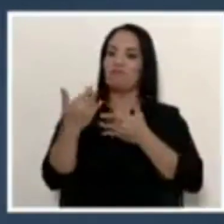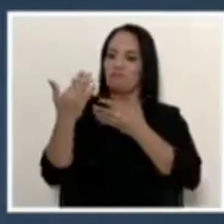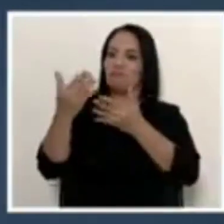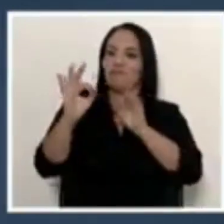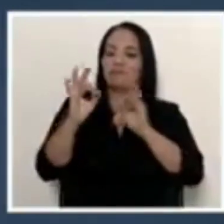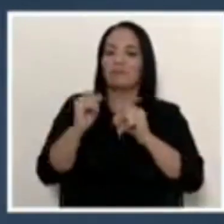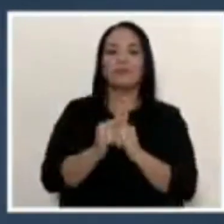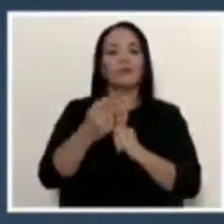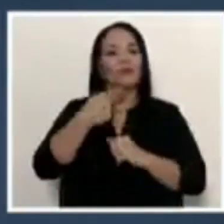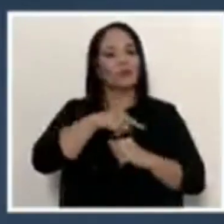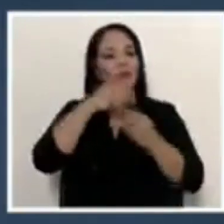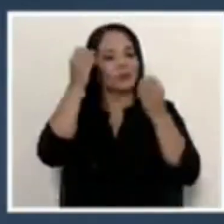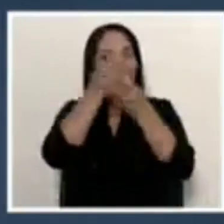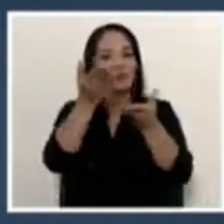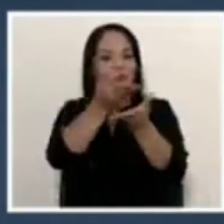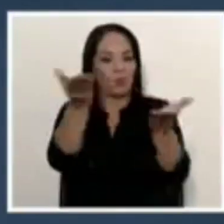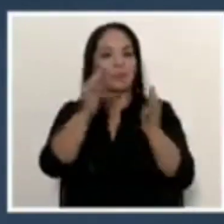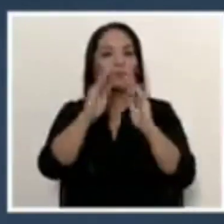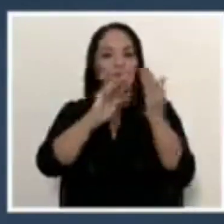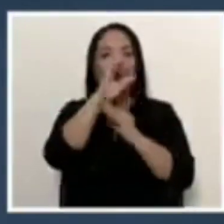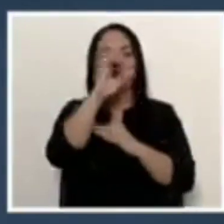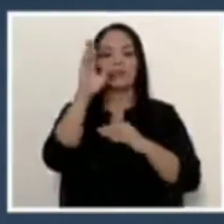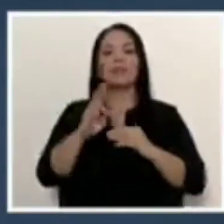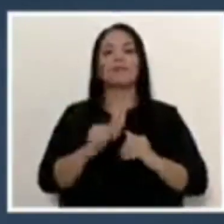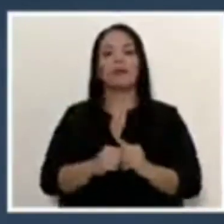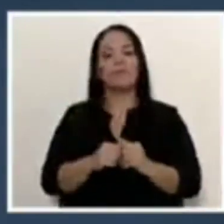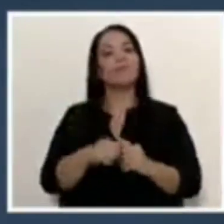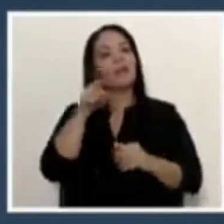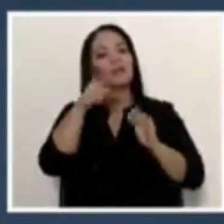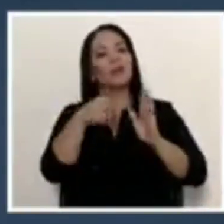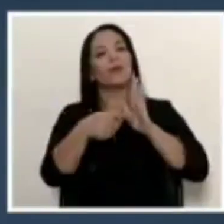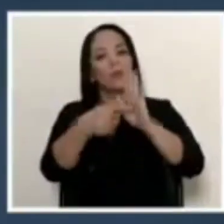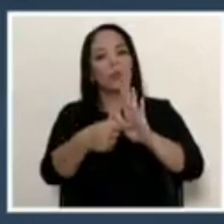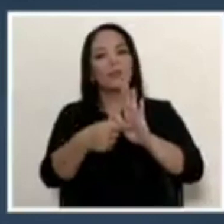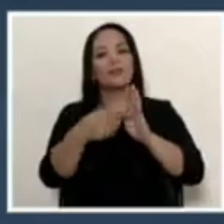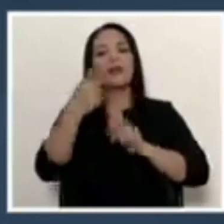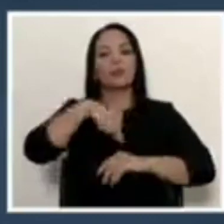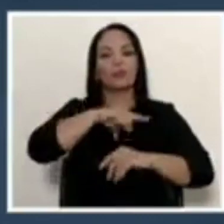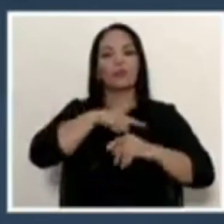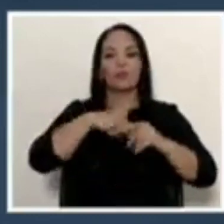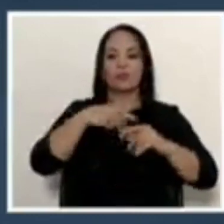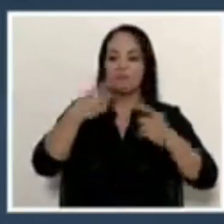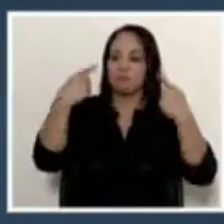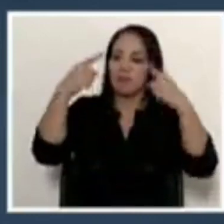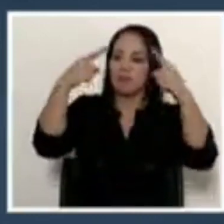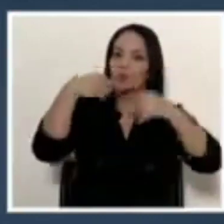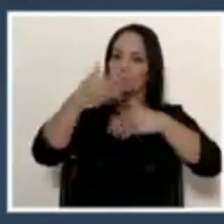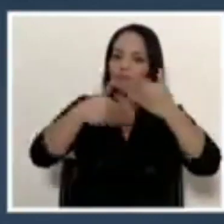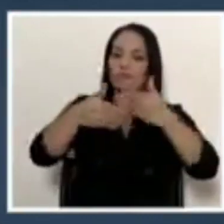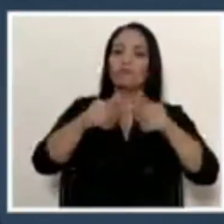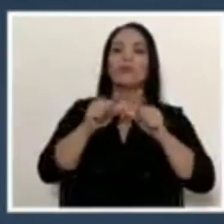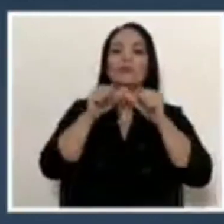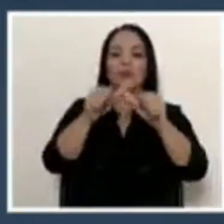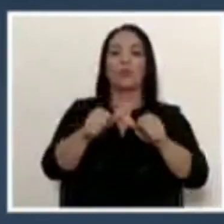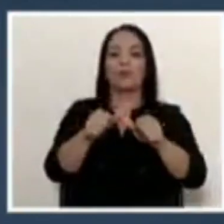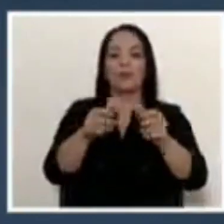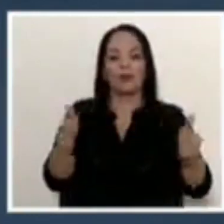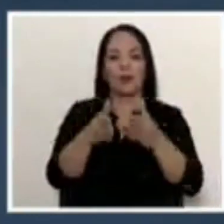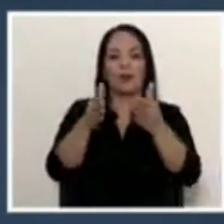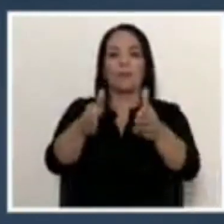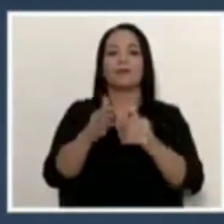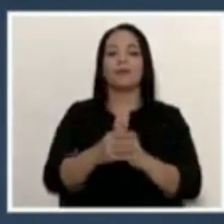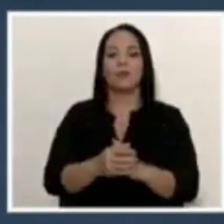nos complace comunicarles al pueblo de Costa Rica y que demuestran que hemos sido exitosos y que vamos a continuar por esa senda